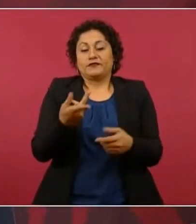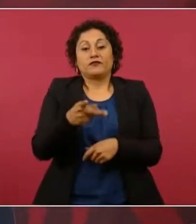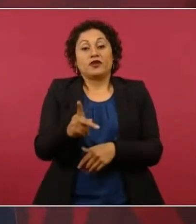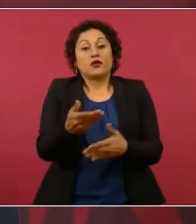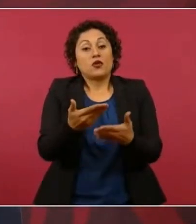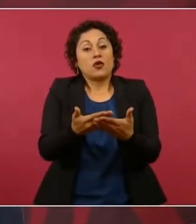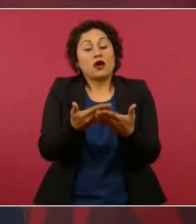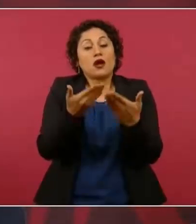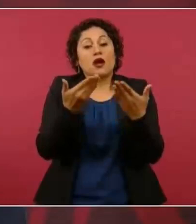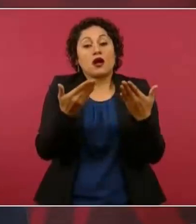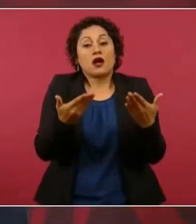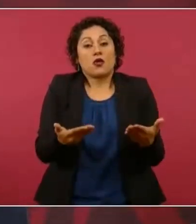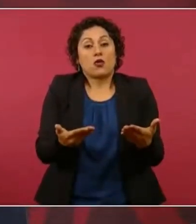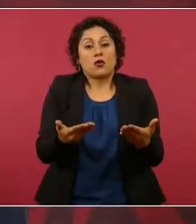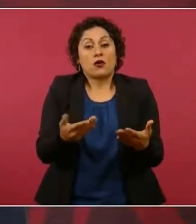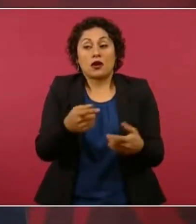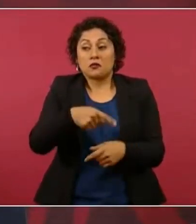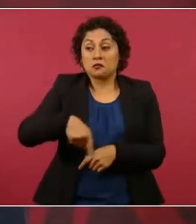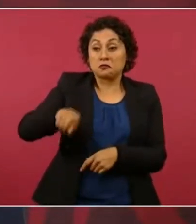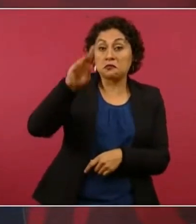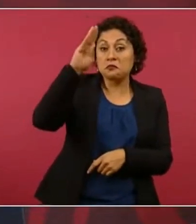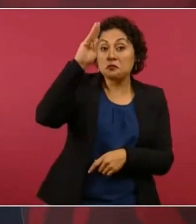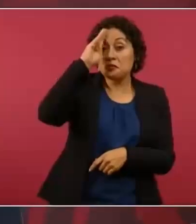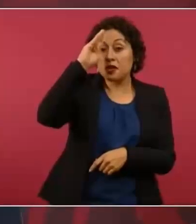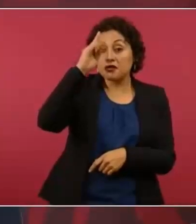que lo que queremos es a ver